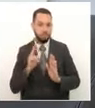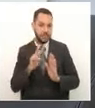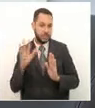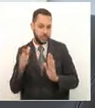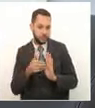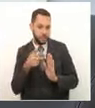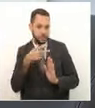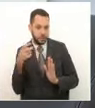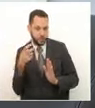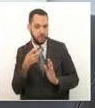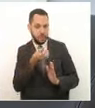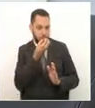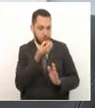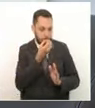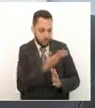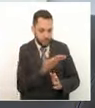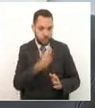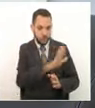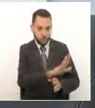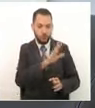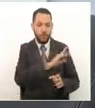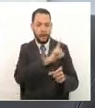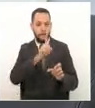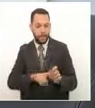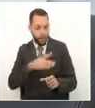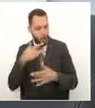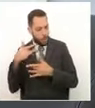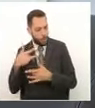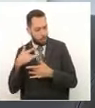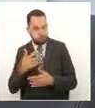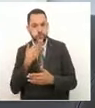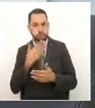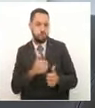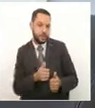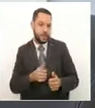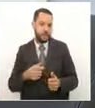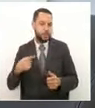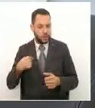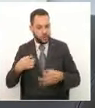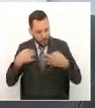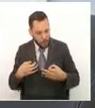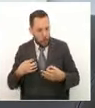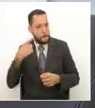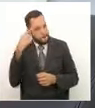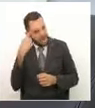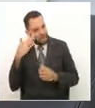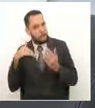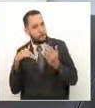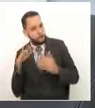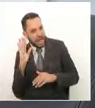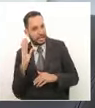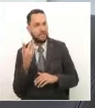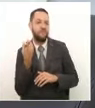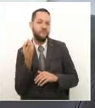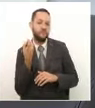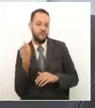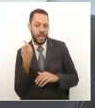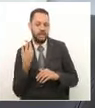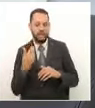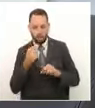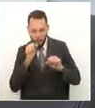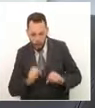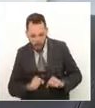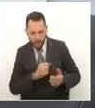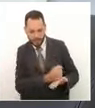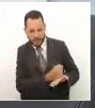Han sido muy generosos los risaraldenses que acudieron a esta cita, pero yo creo que de pronto la mano de solidaridad puede extenderse un poco más